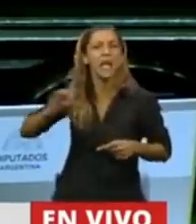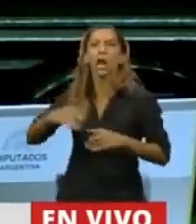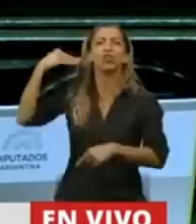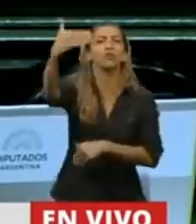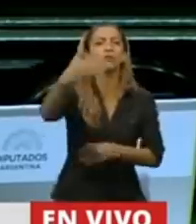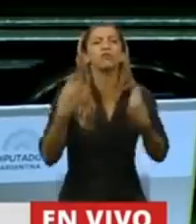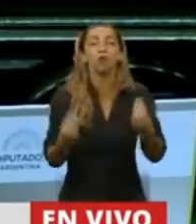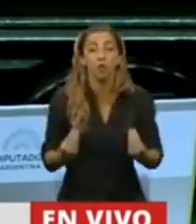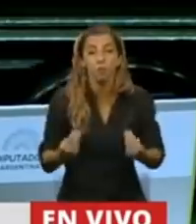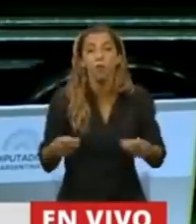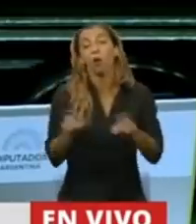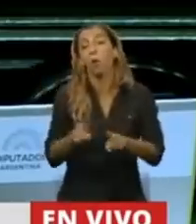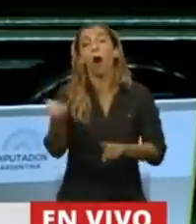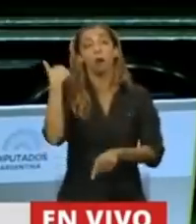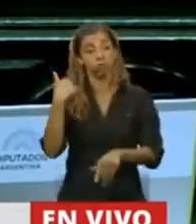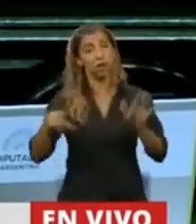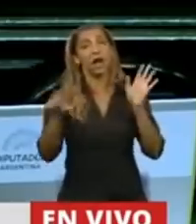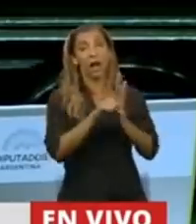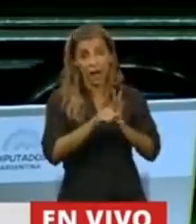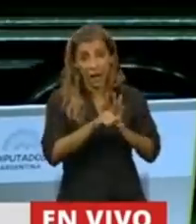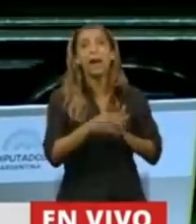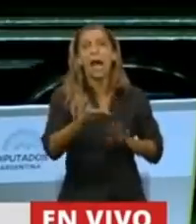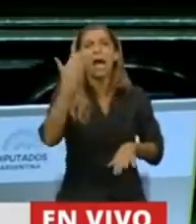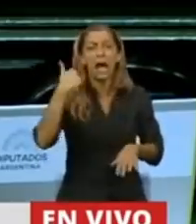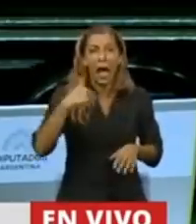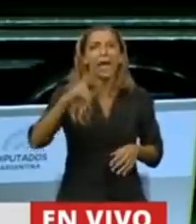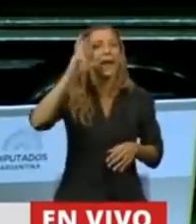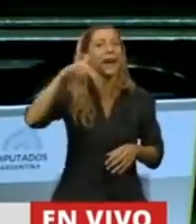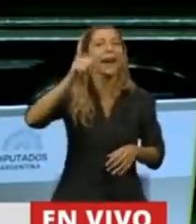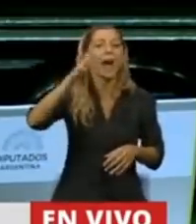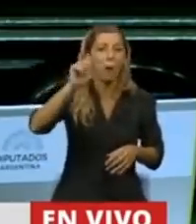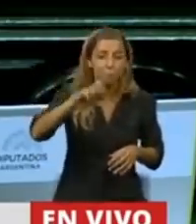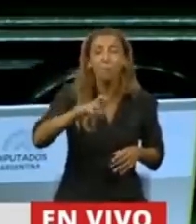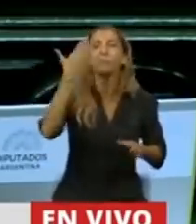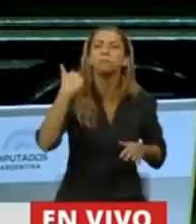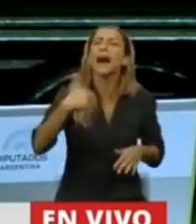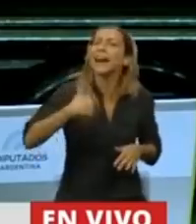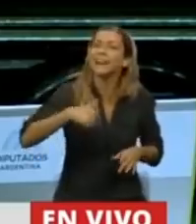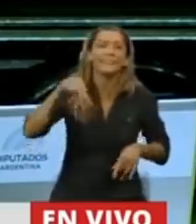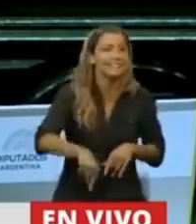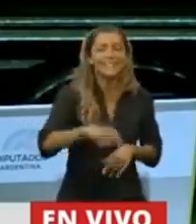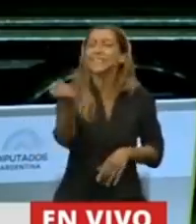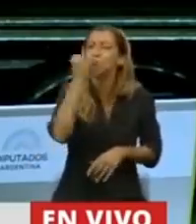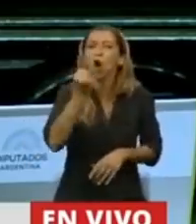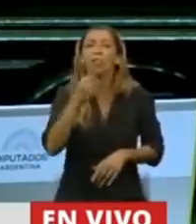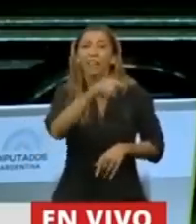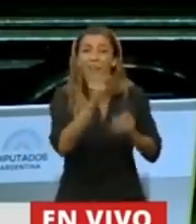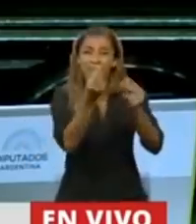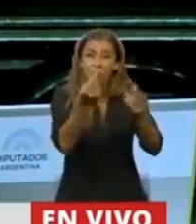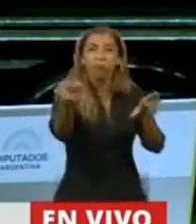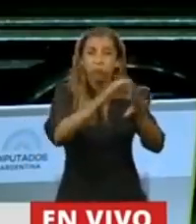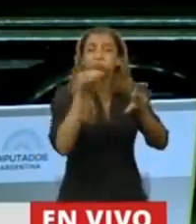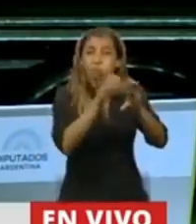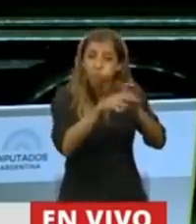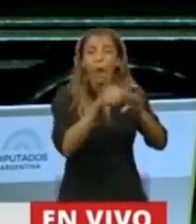por ejemplo, como la ley del diputado preopinante, RENABAP, en la Argentina podamos fondear realmente ese fideicomiso para poder hacer lotes con